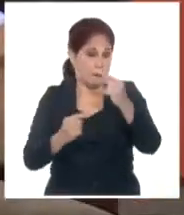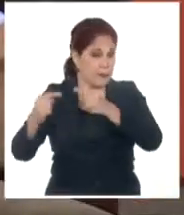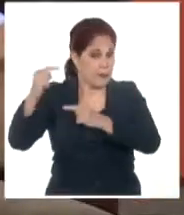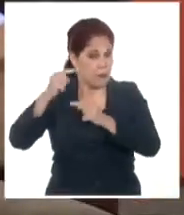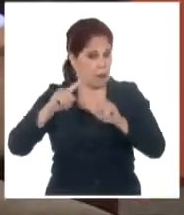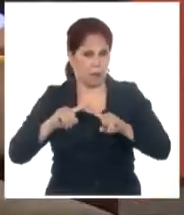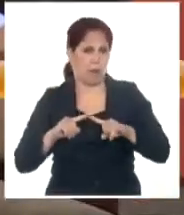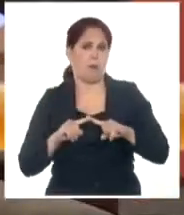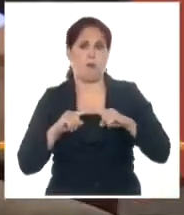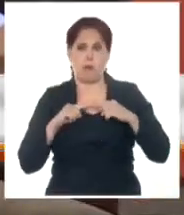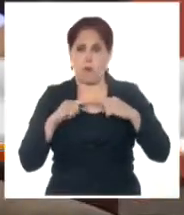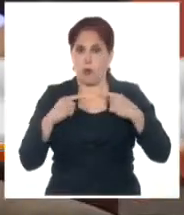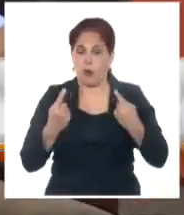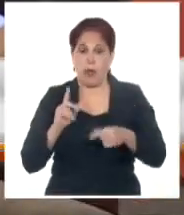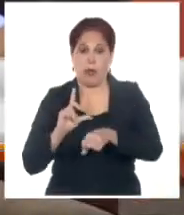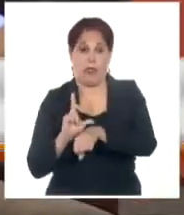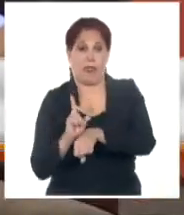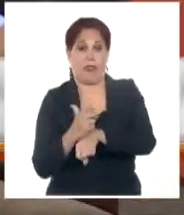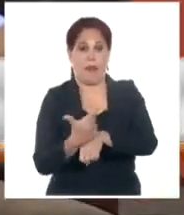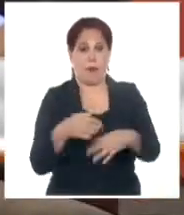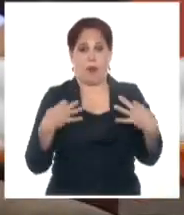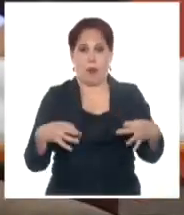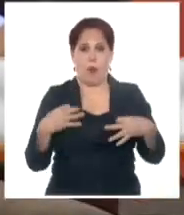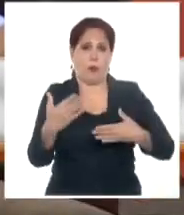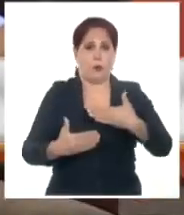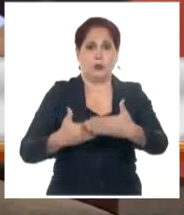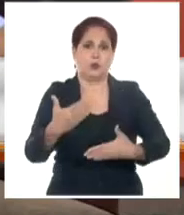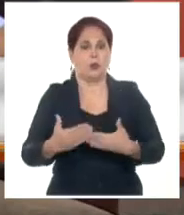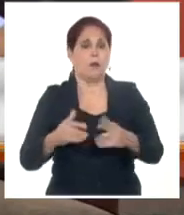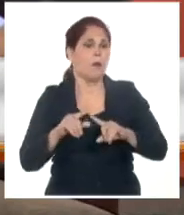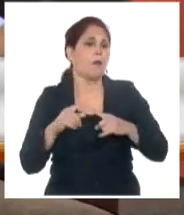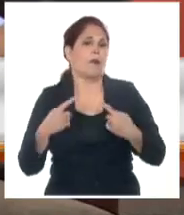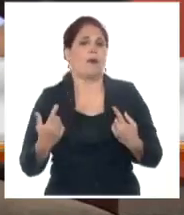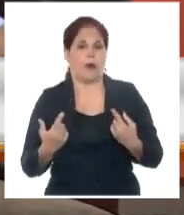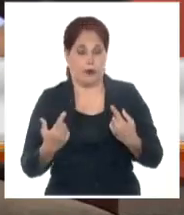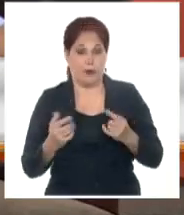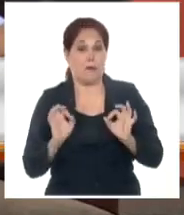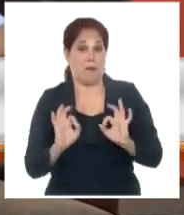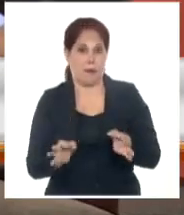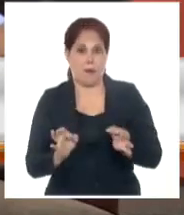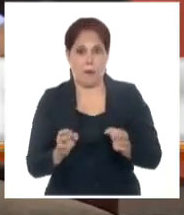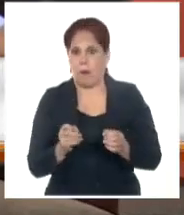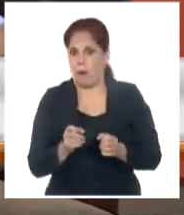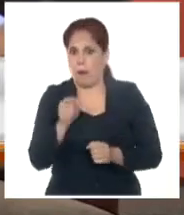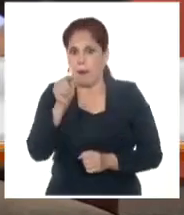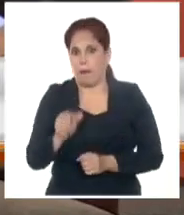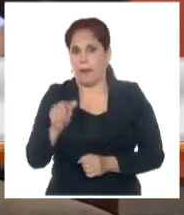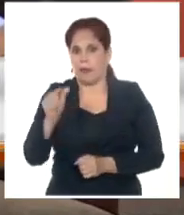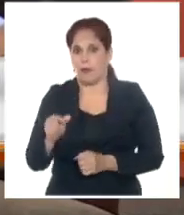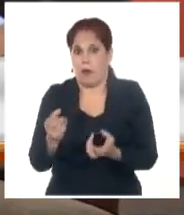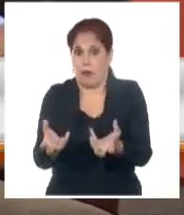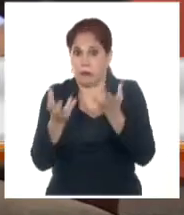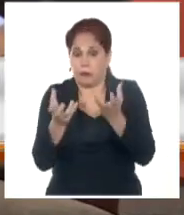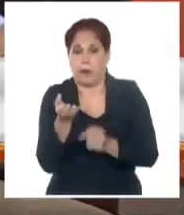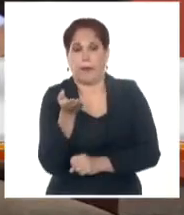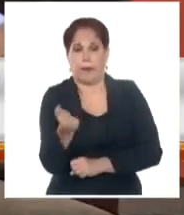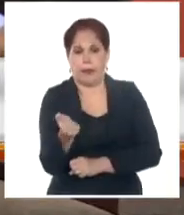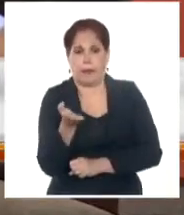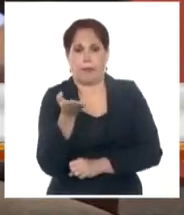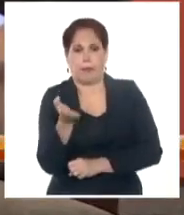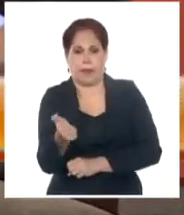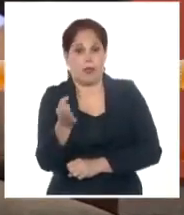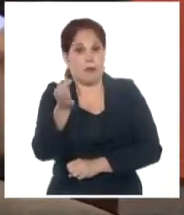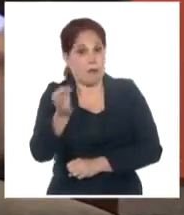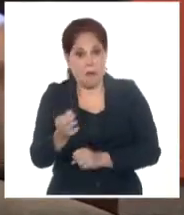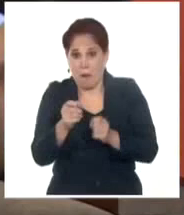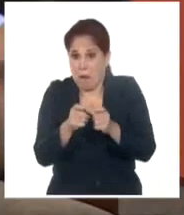de por qué tenemos esta extensión en el tiempo del proceso de legalización está relacionada con